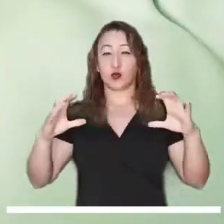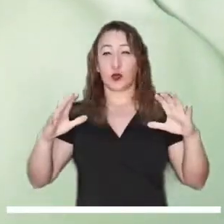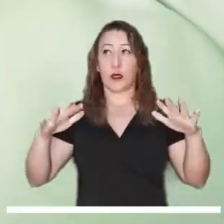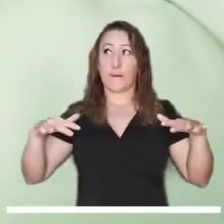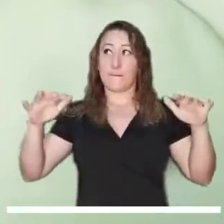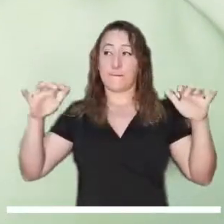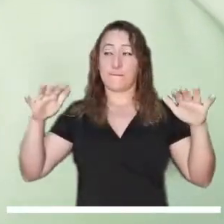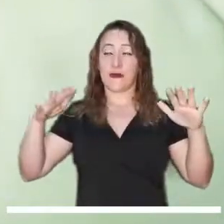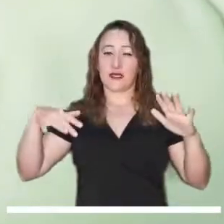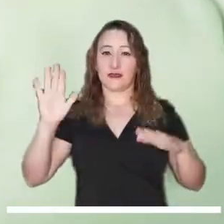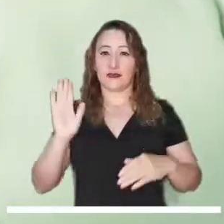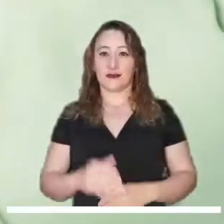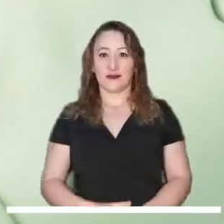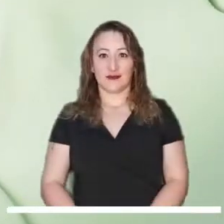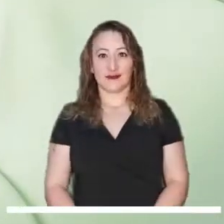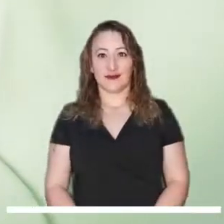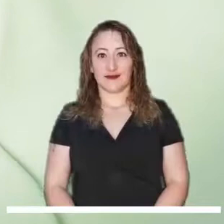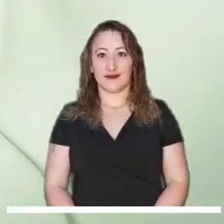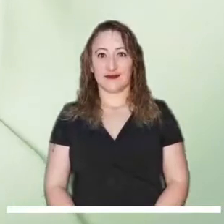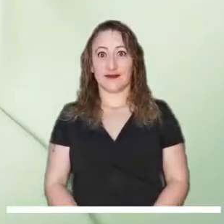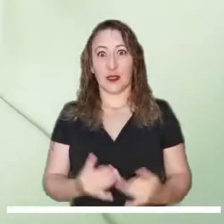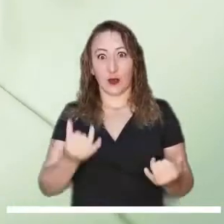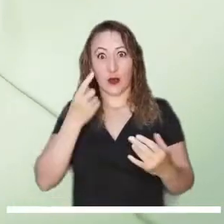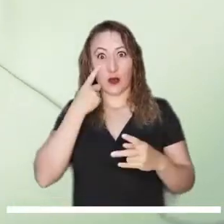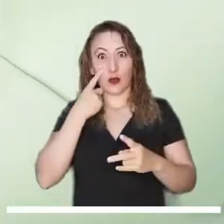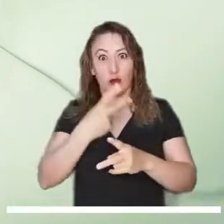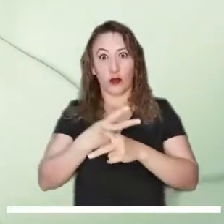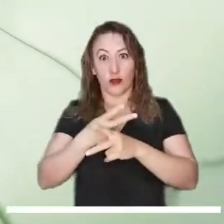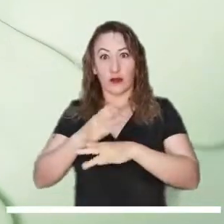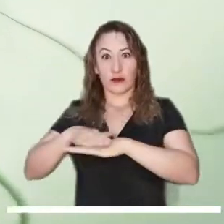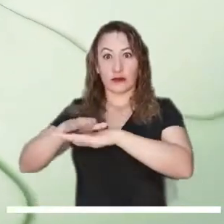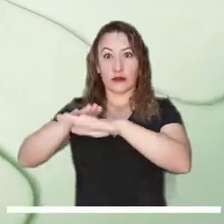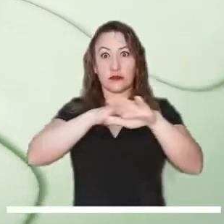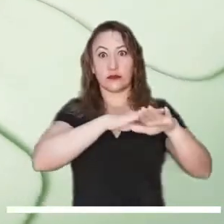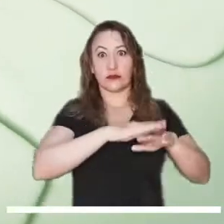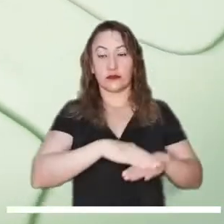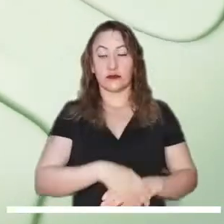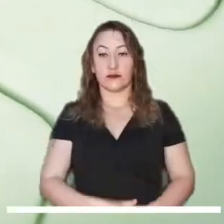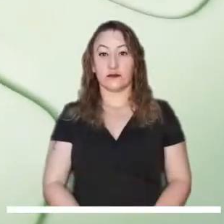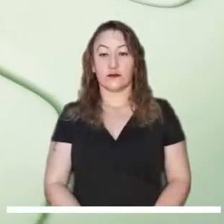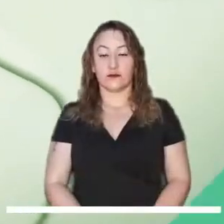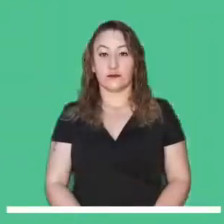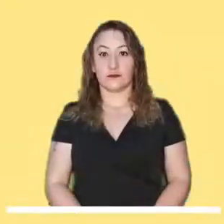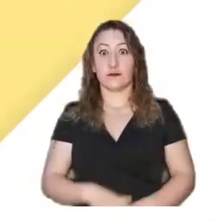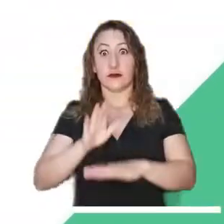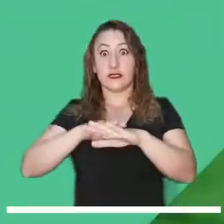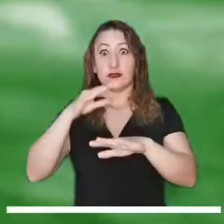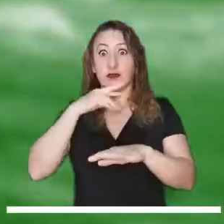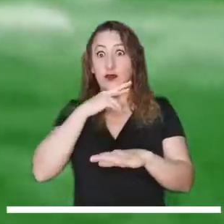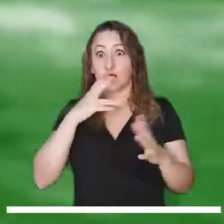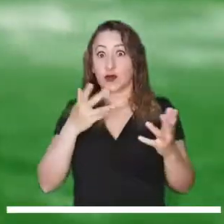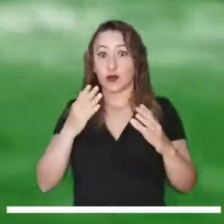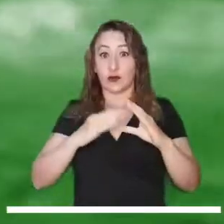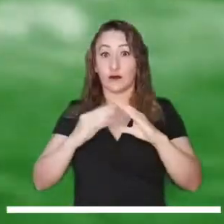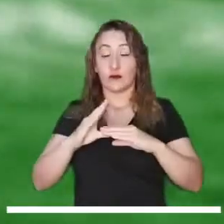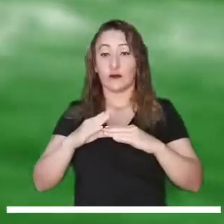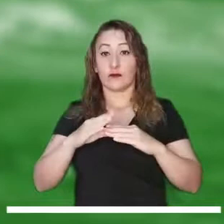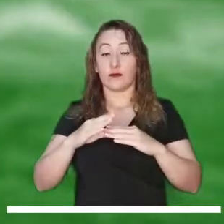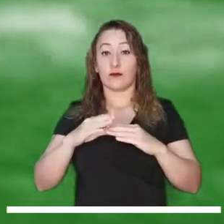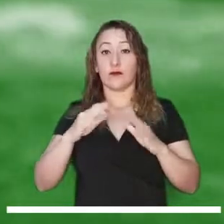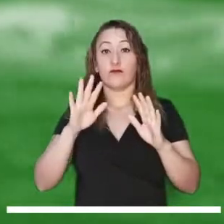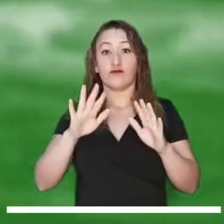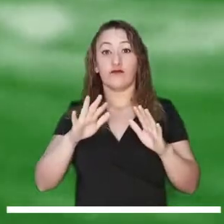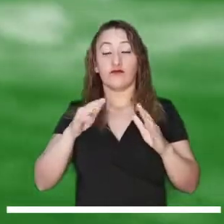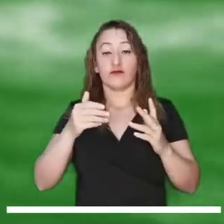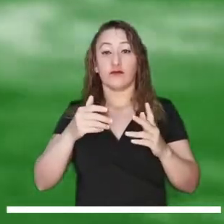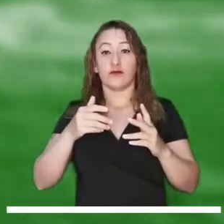Finalmente en la capital del país cielo nublado con predominio de tiempo seco. Veamos ahora las alertas que se encuentran